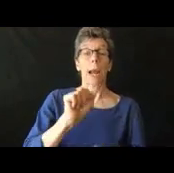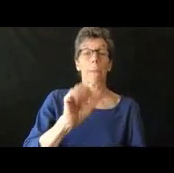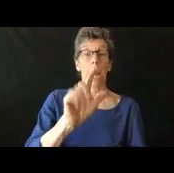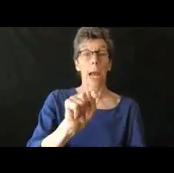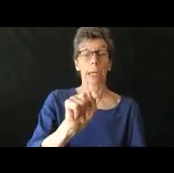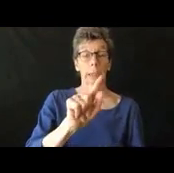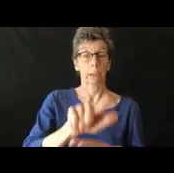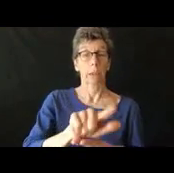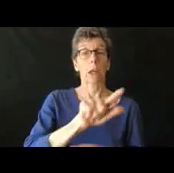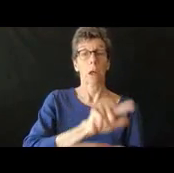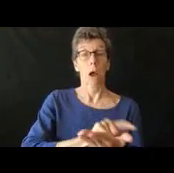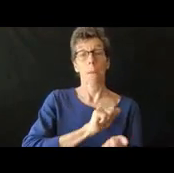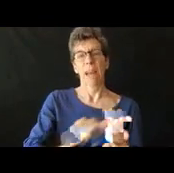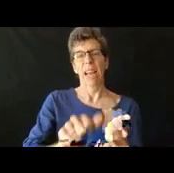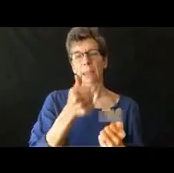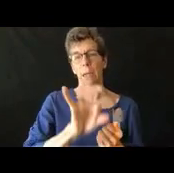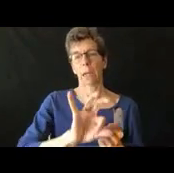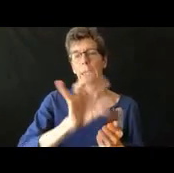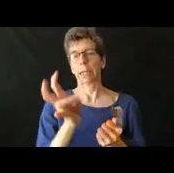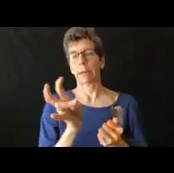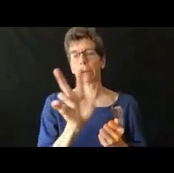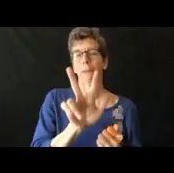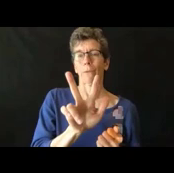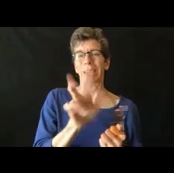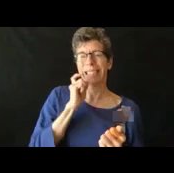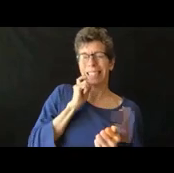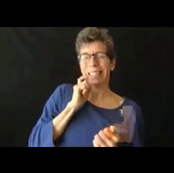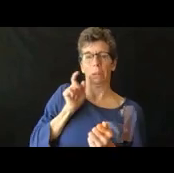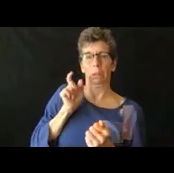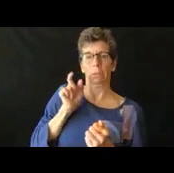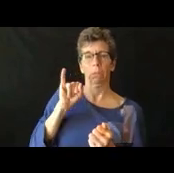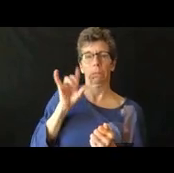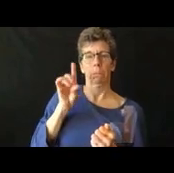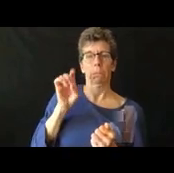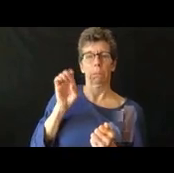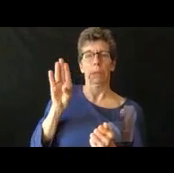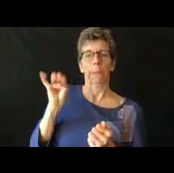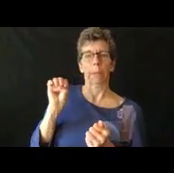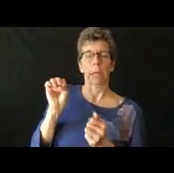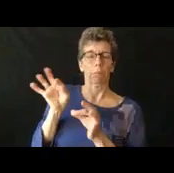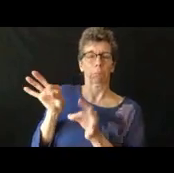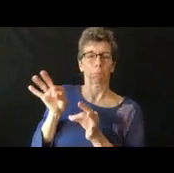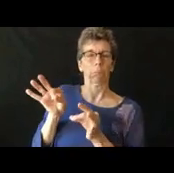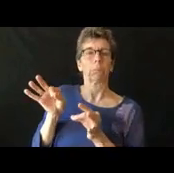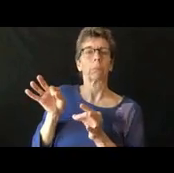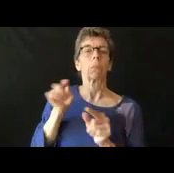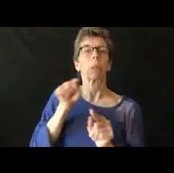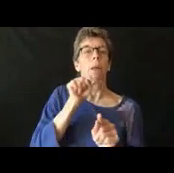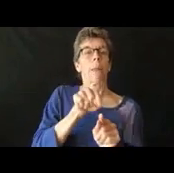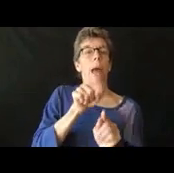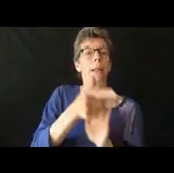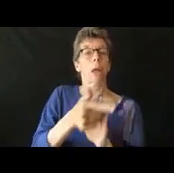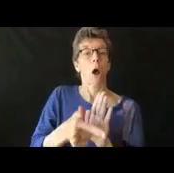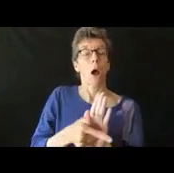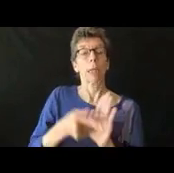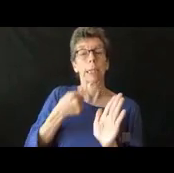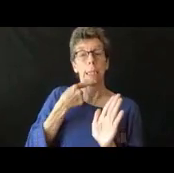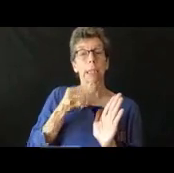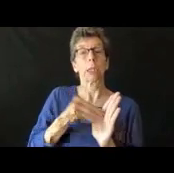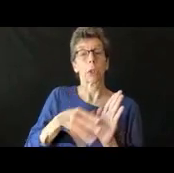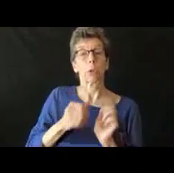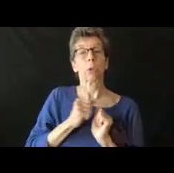que es de 1973, que fue la que Debbie mencionó hace un momentito. Y dice que los estudiantes que tienen discapacidades